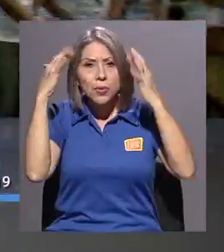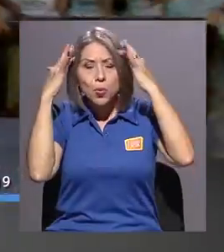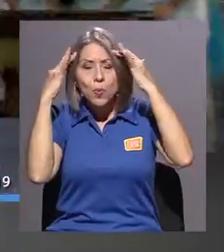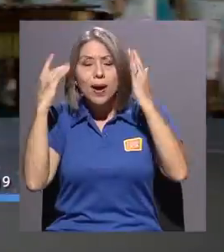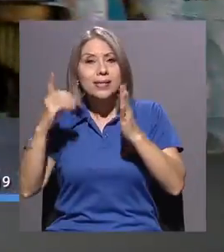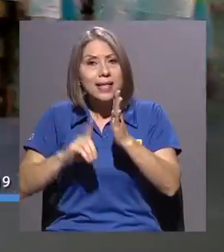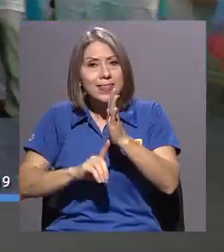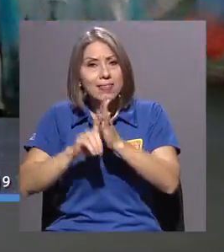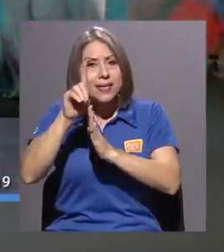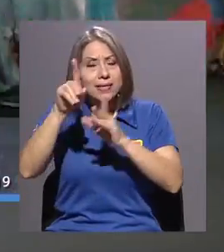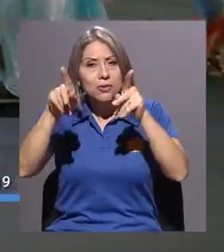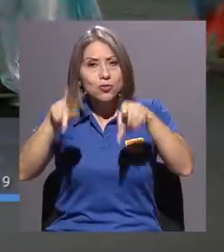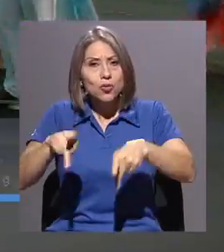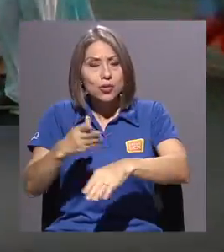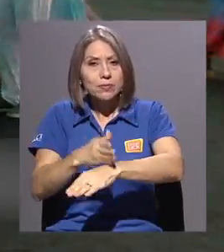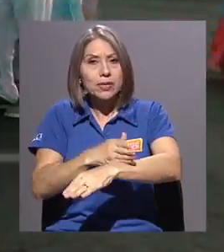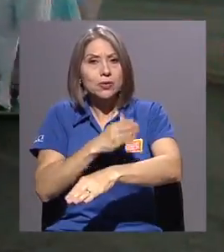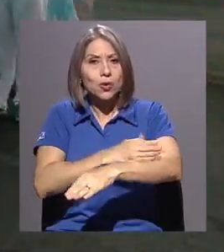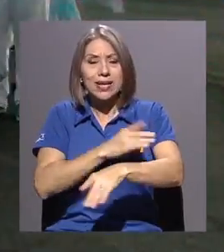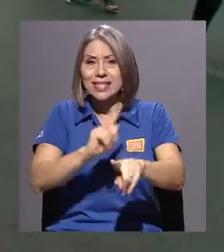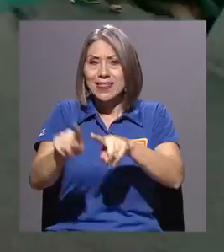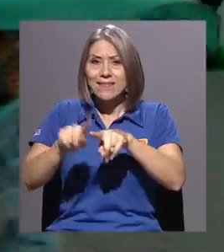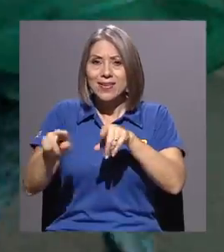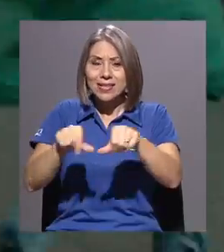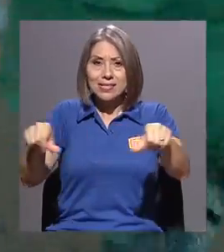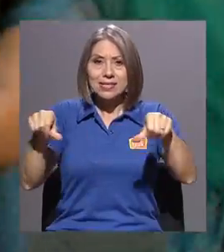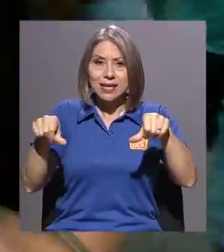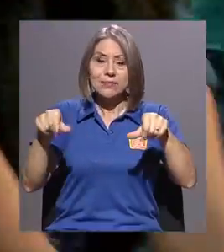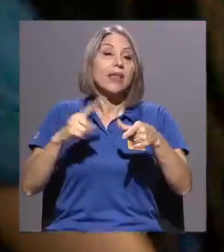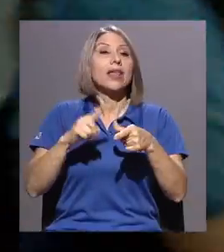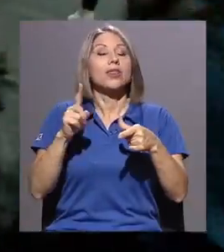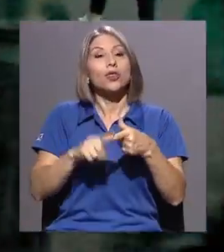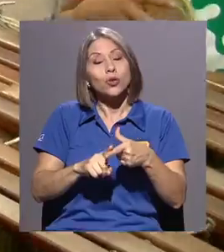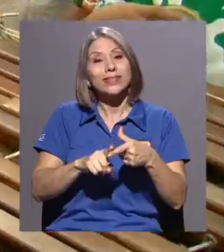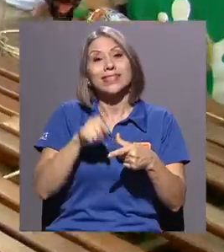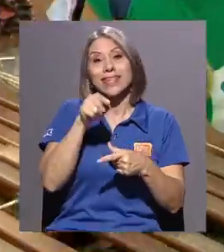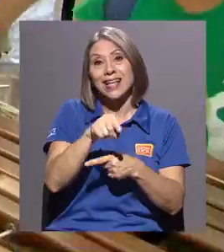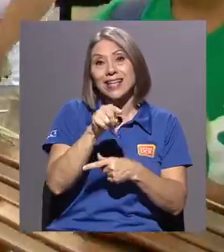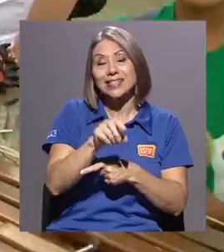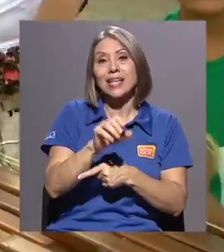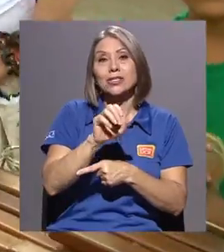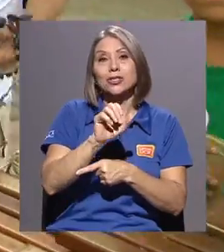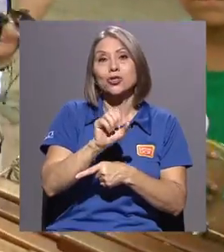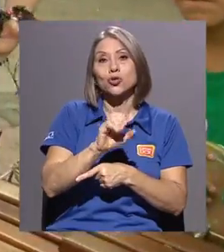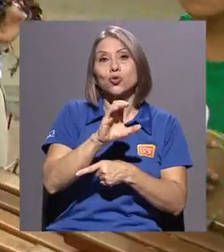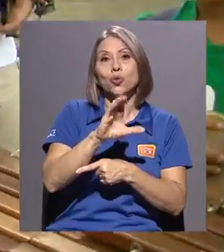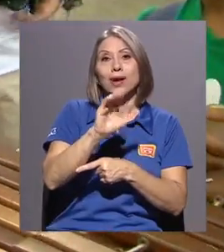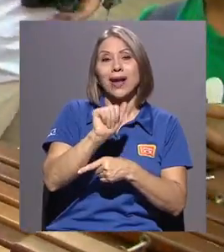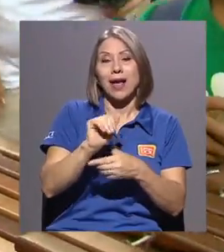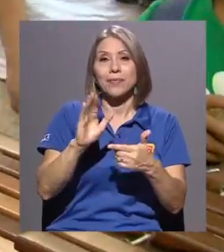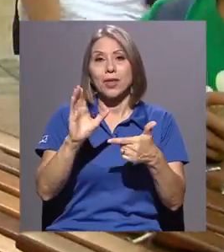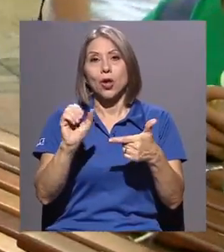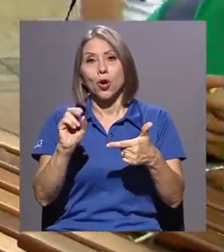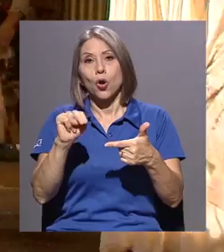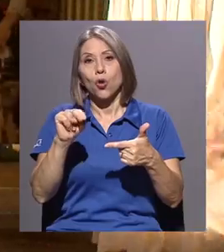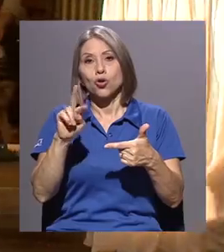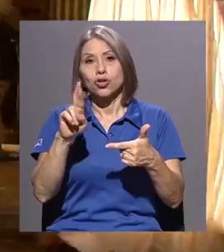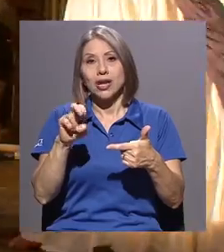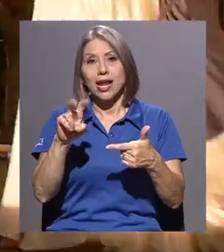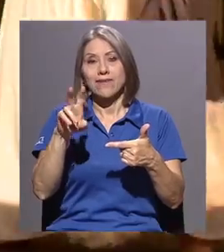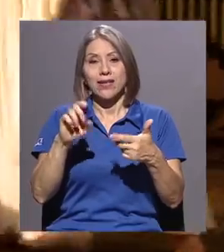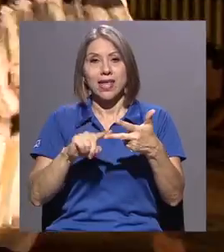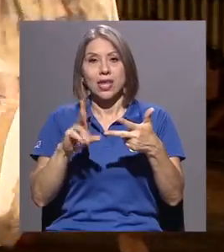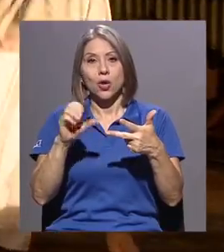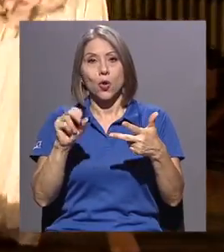dimensiones. Así que en ese marco, en el marco del SUCA, CONREVE y CONARE en el país, viene organizada